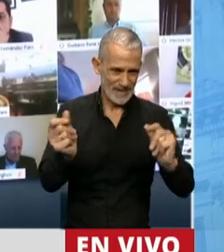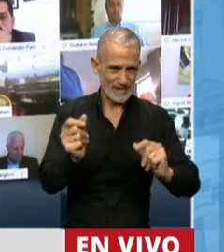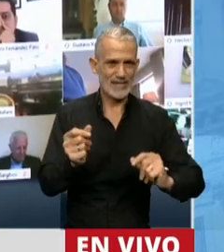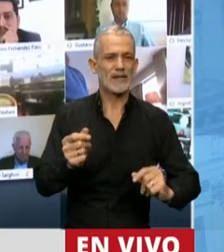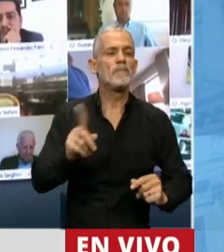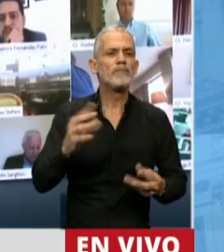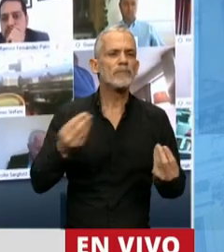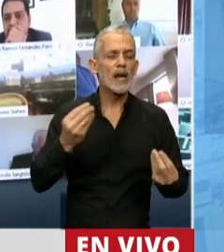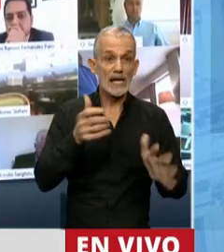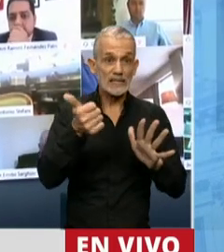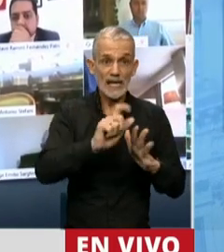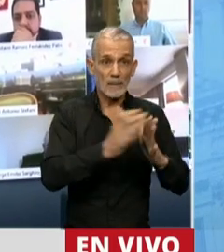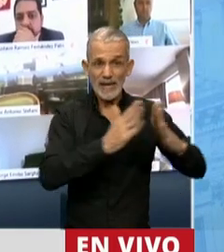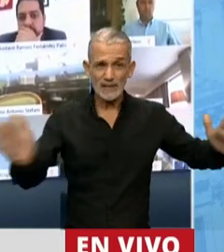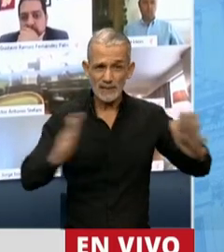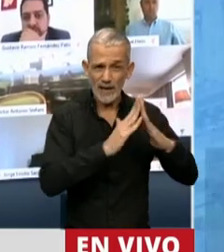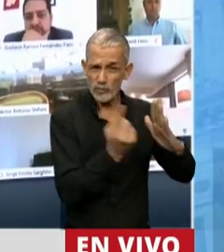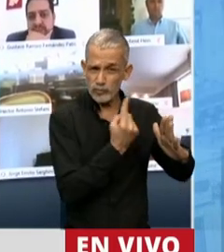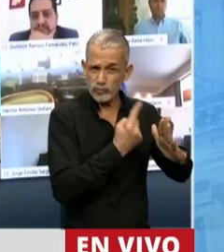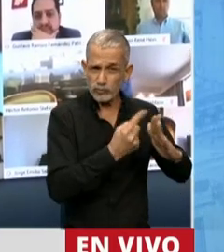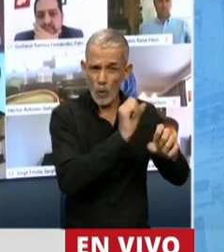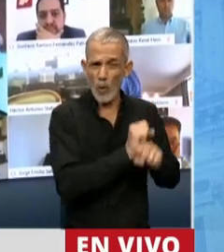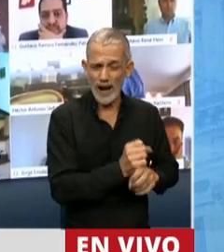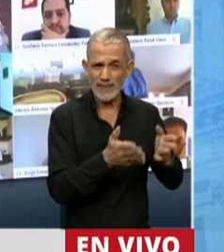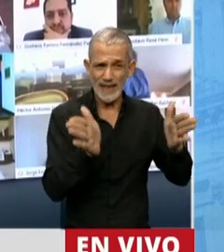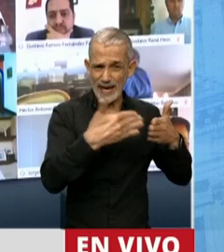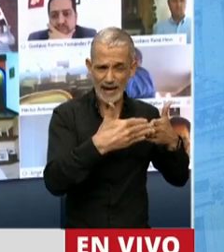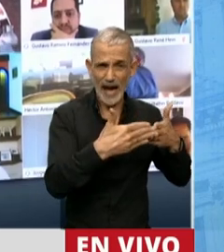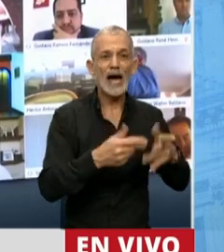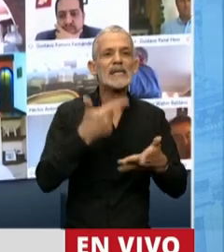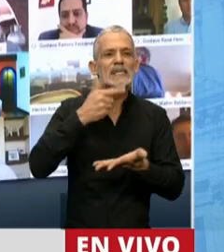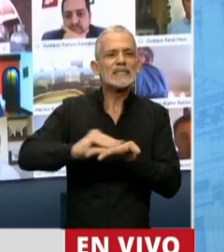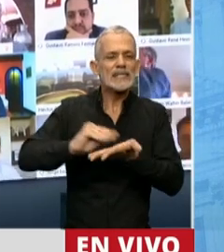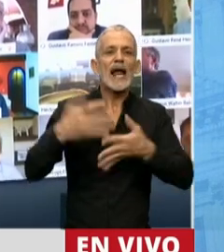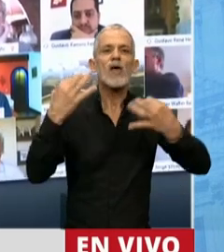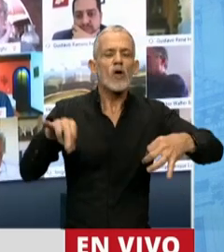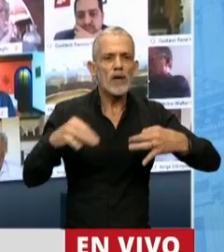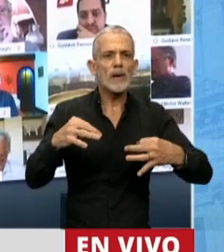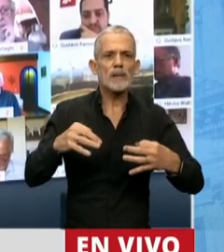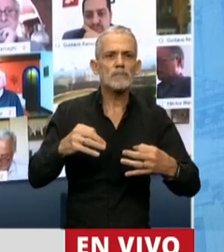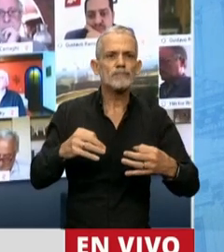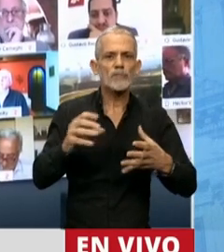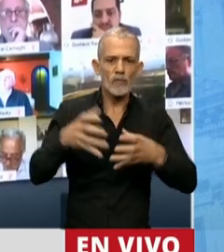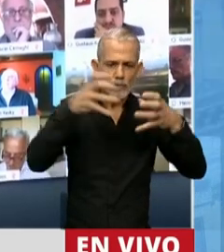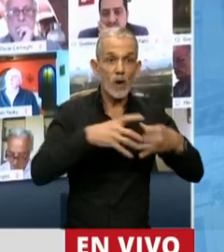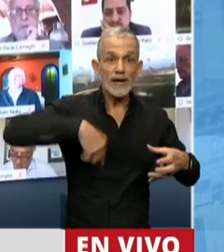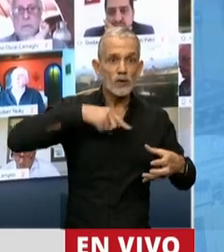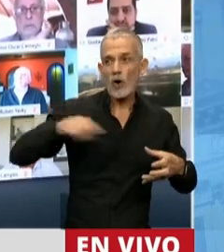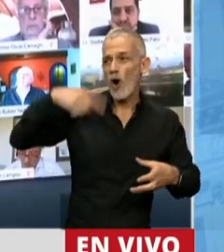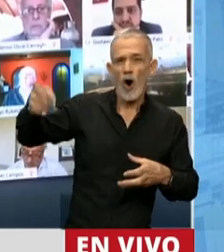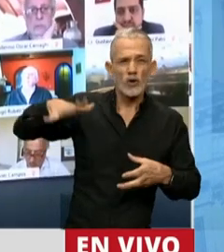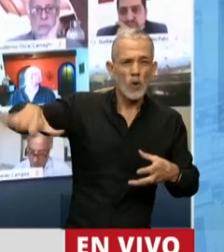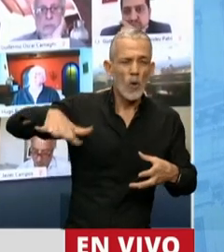Presidente, en los seis meses de cuarentena en los cuales el Senado debió haber funcionado acá y nosotros en otro lugar,